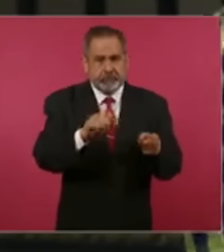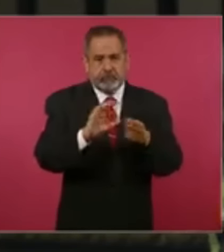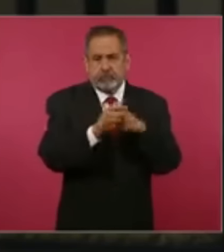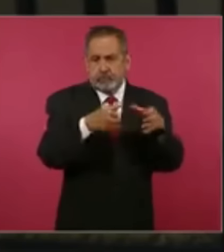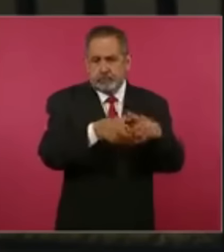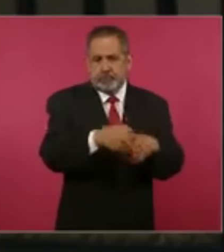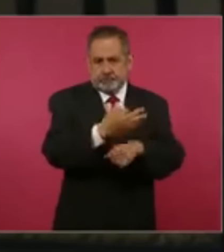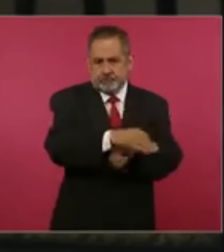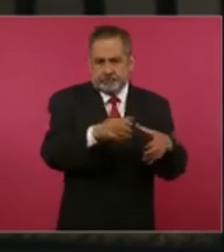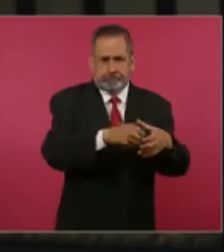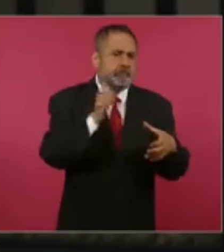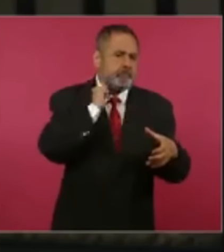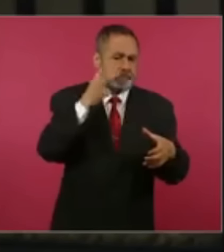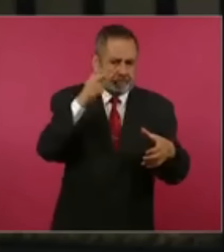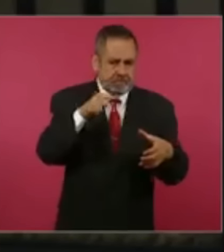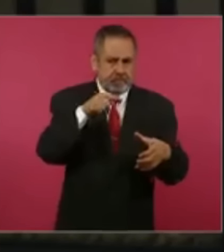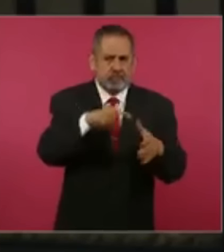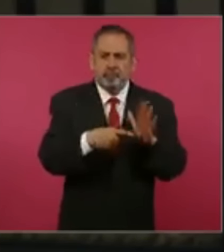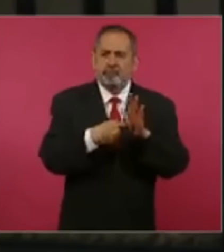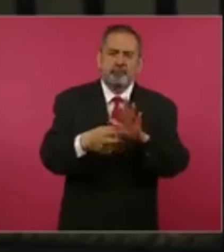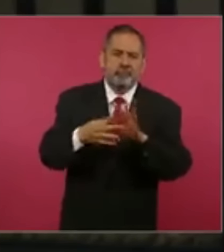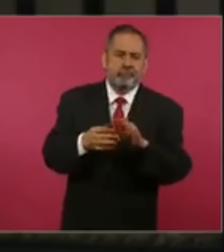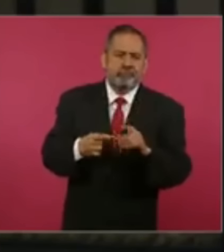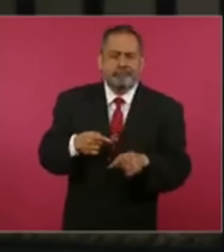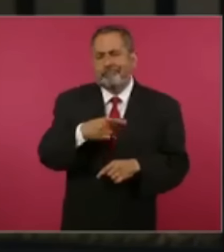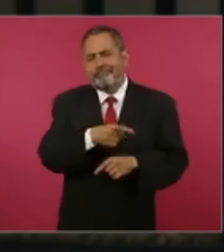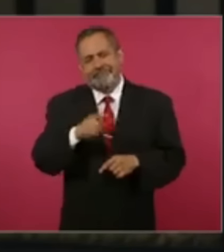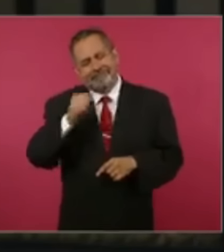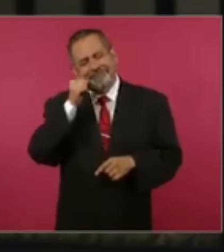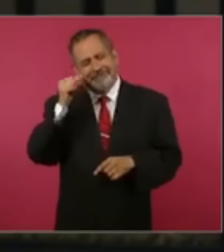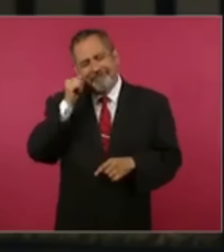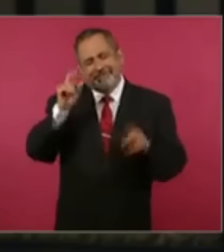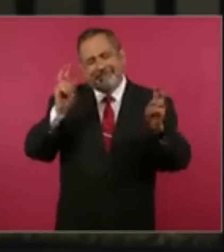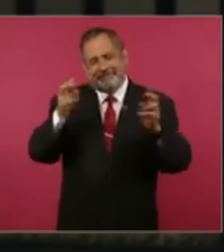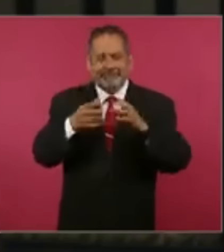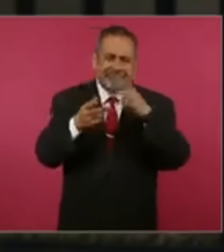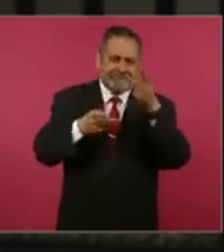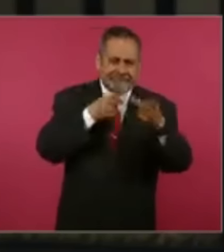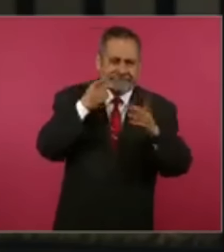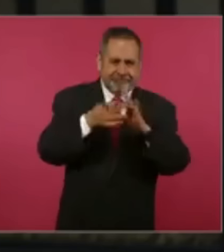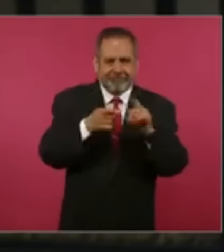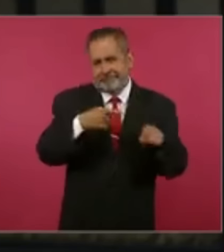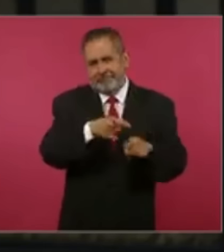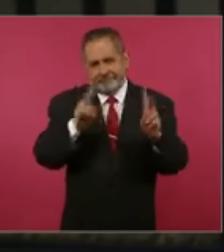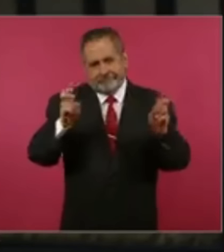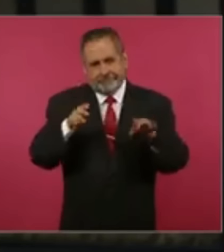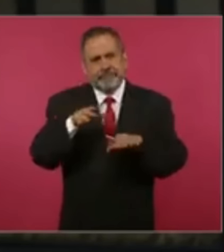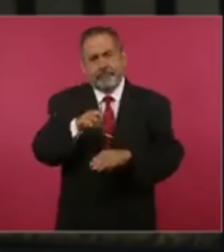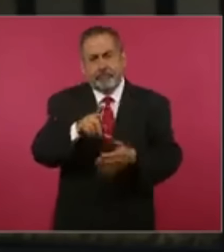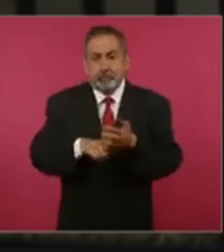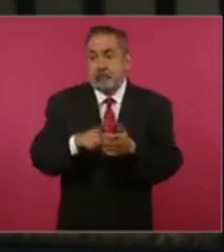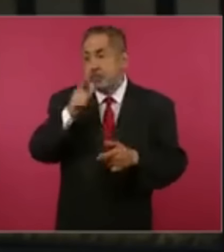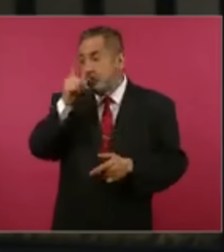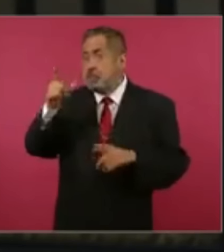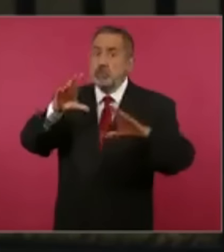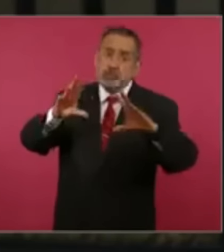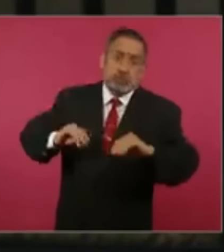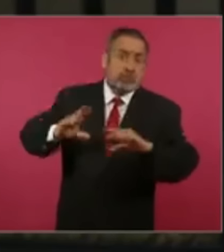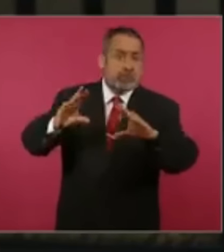de la República, pues evidentemente uno de los temas centrales fue el tema de los apagones.